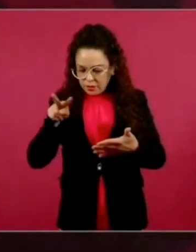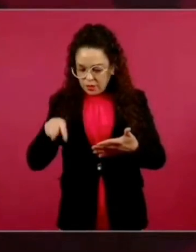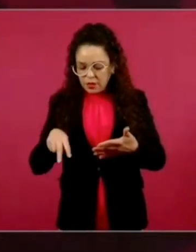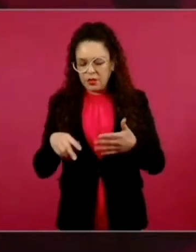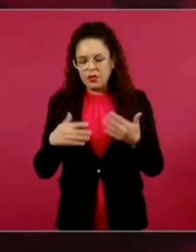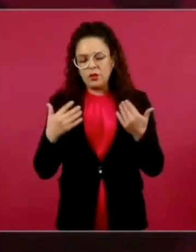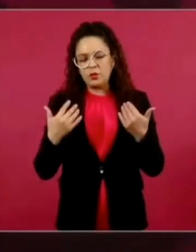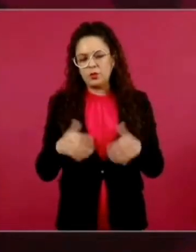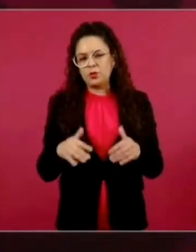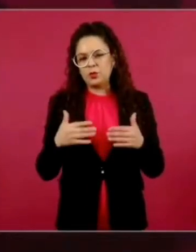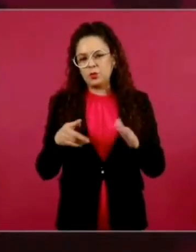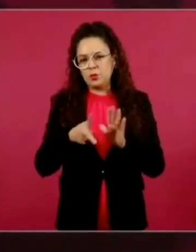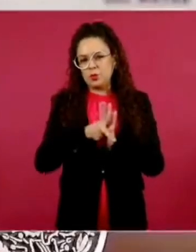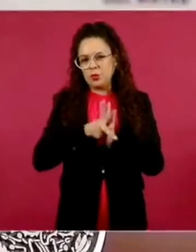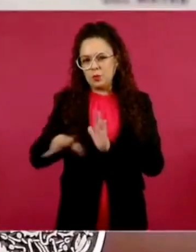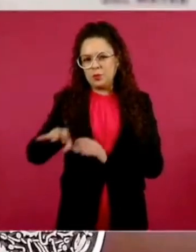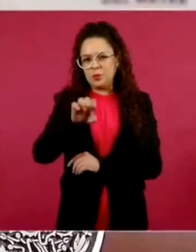proceso.